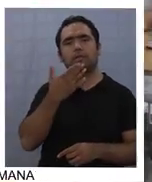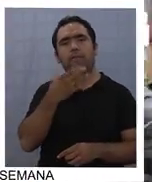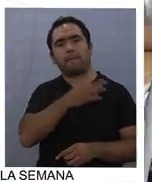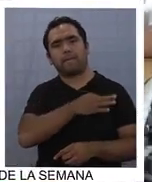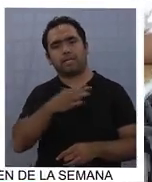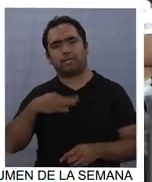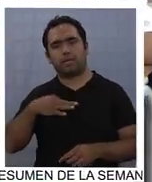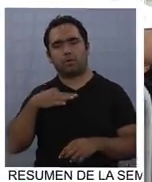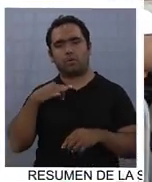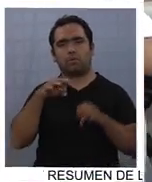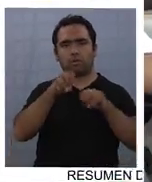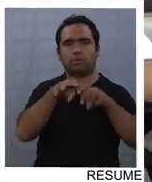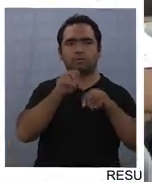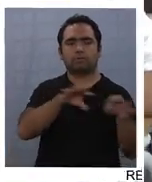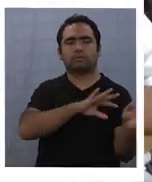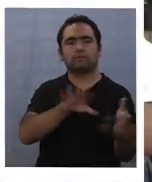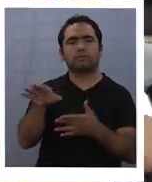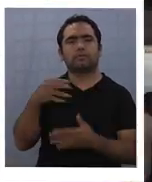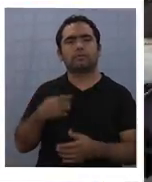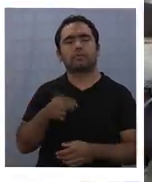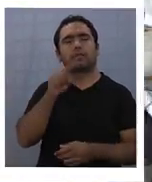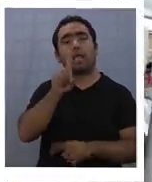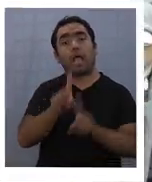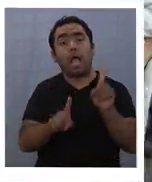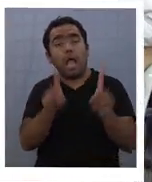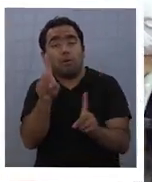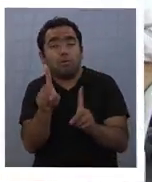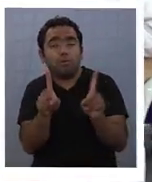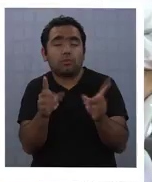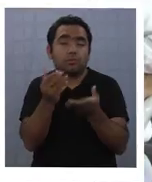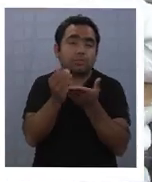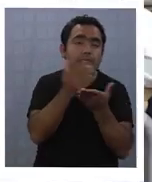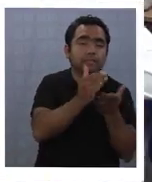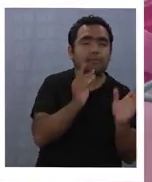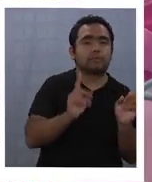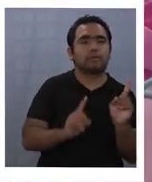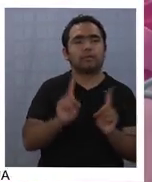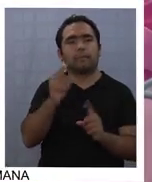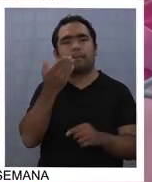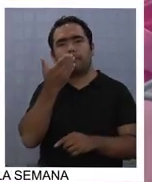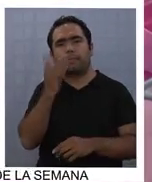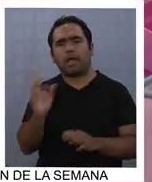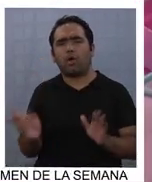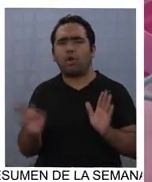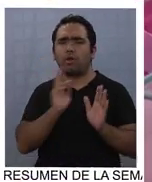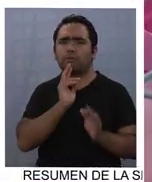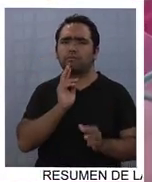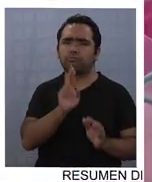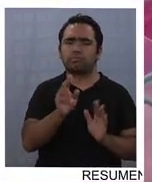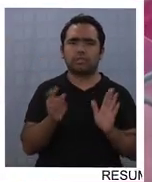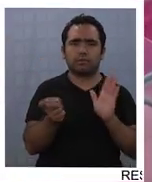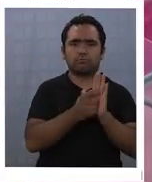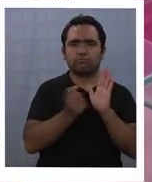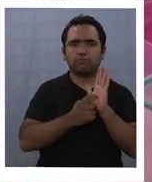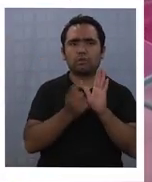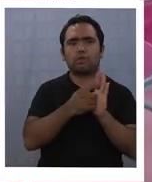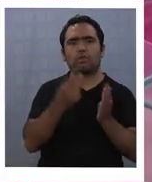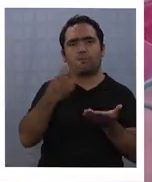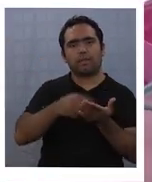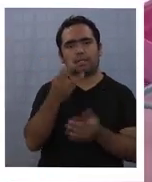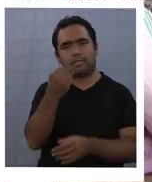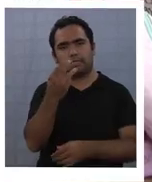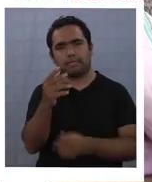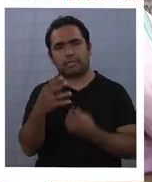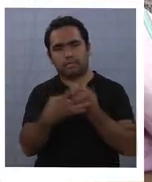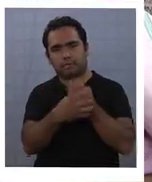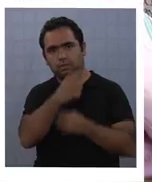Educación. Más allá de algunas excepciones, los mejores resultados en el CIMSE 2013 en Tarapacá están dentro de